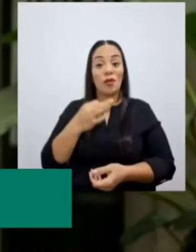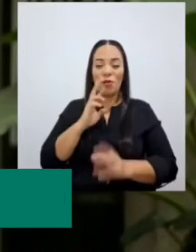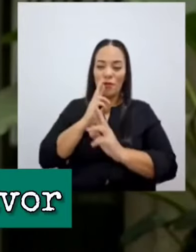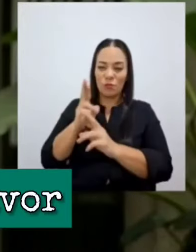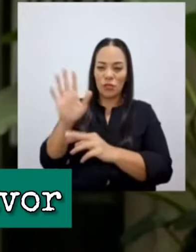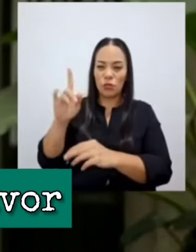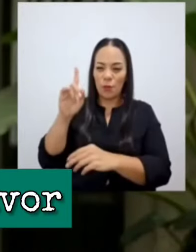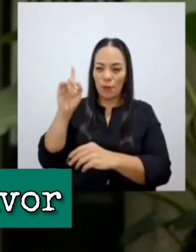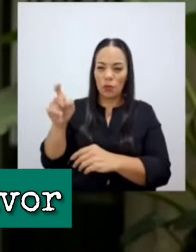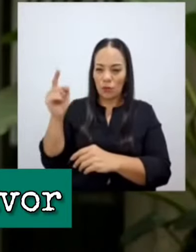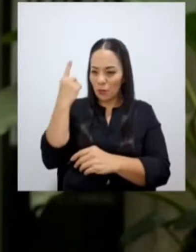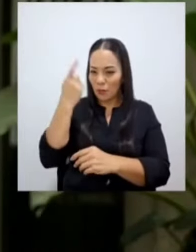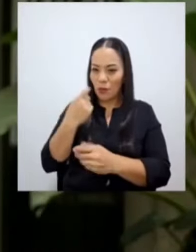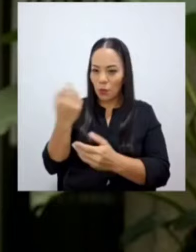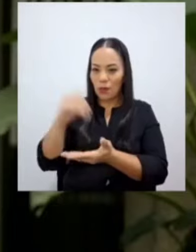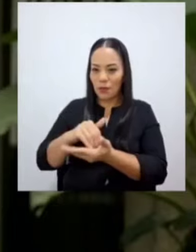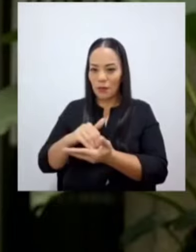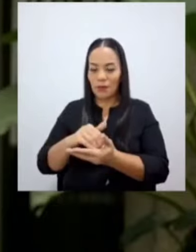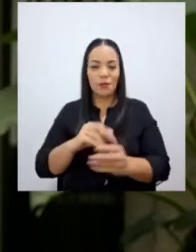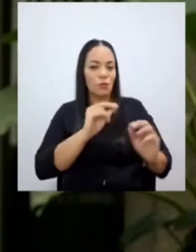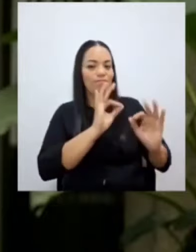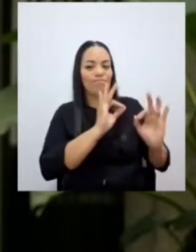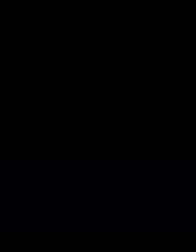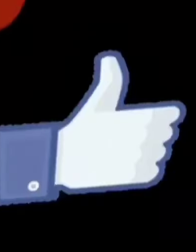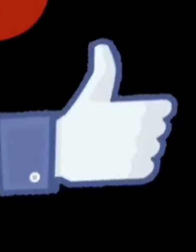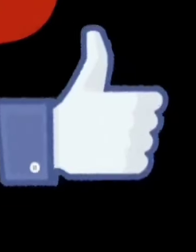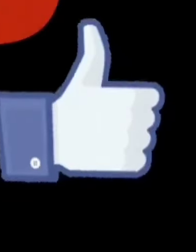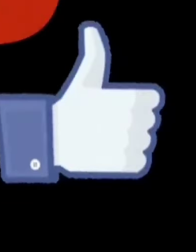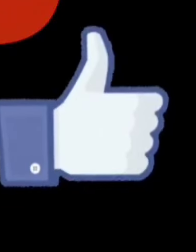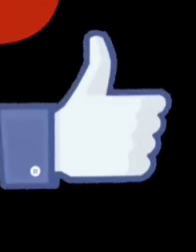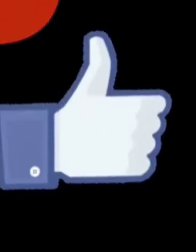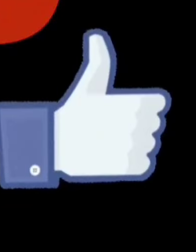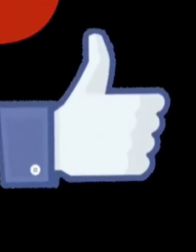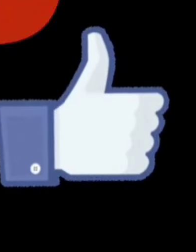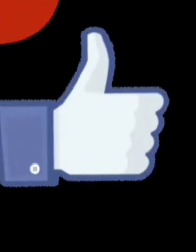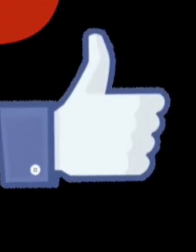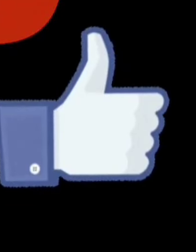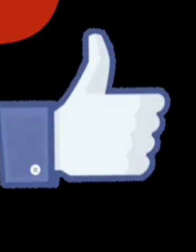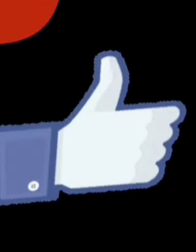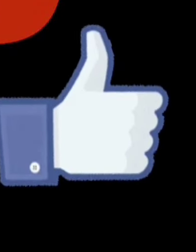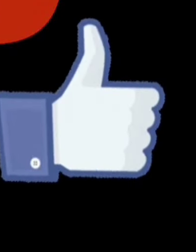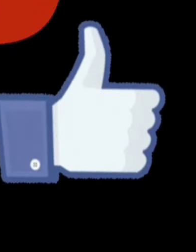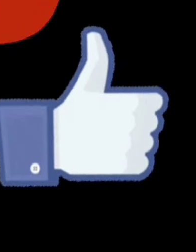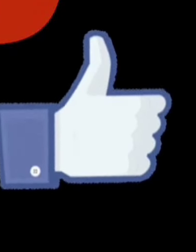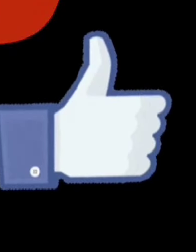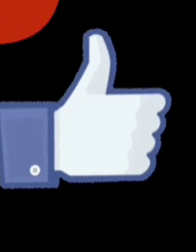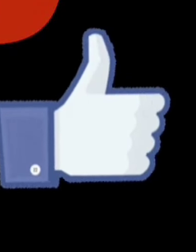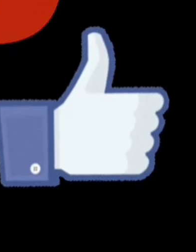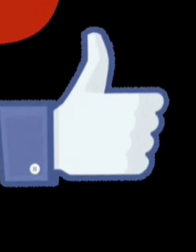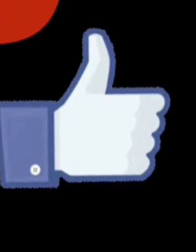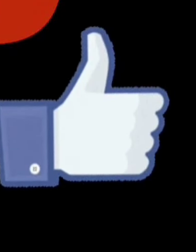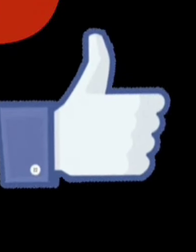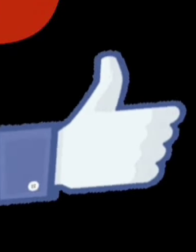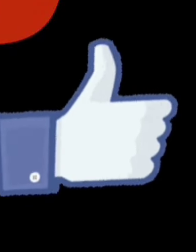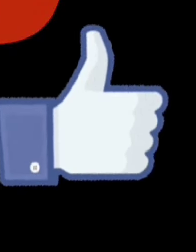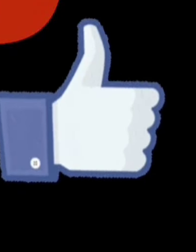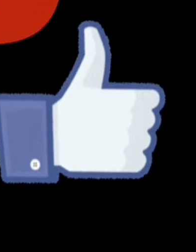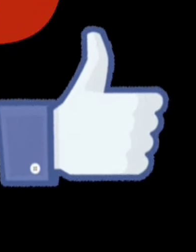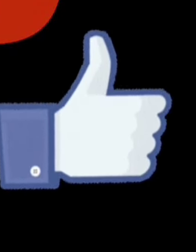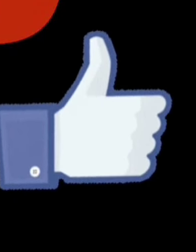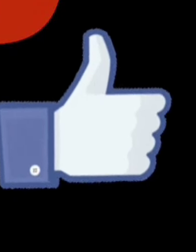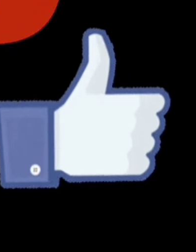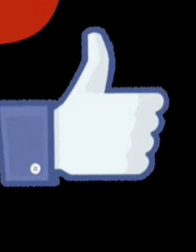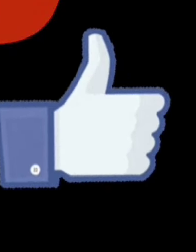pregunta. ¿Tiene una nueva pregunta, por favor? Muchas gracias. Suscríbete, comparte el video, comenta y deja tu poderoso